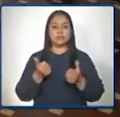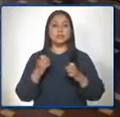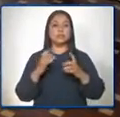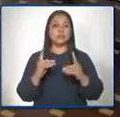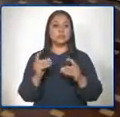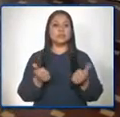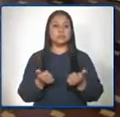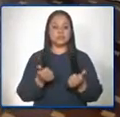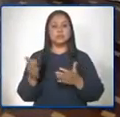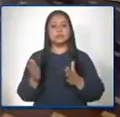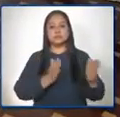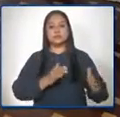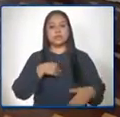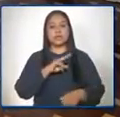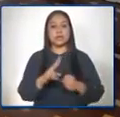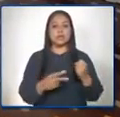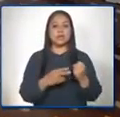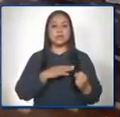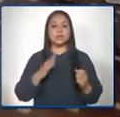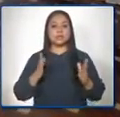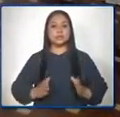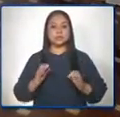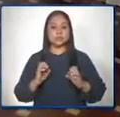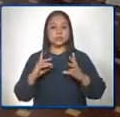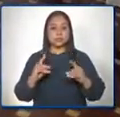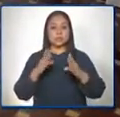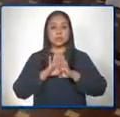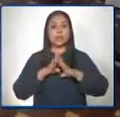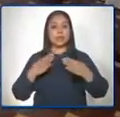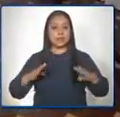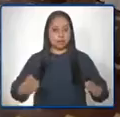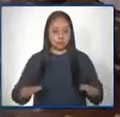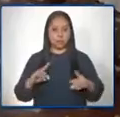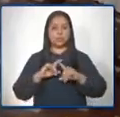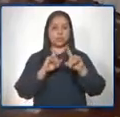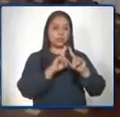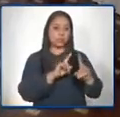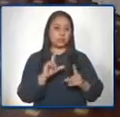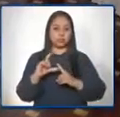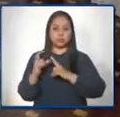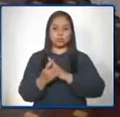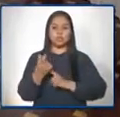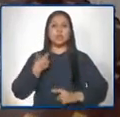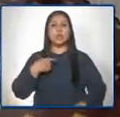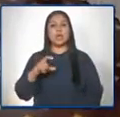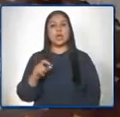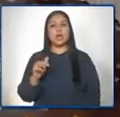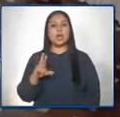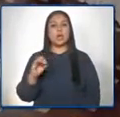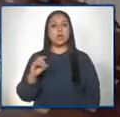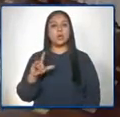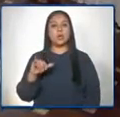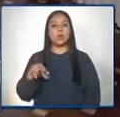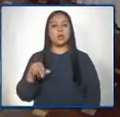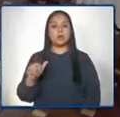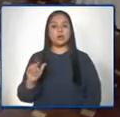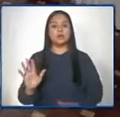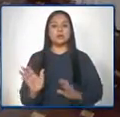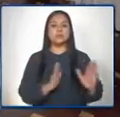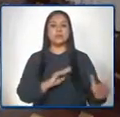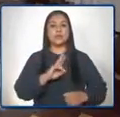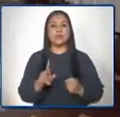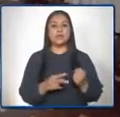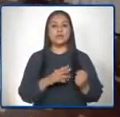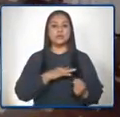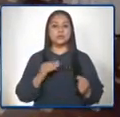la la señora viceministra de educación bilingüe e intercultural, Carmelina Espansay de Rodríguez, la señora viceministra de